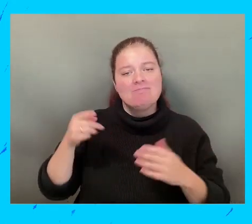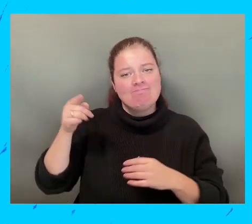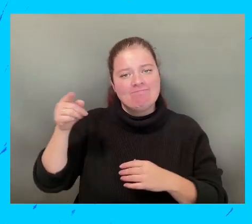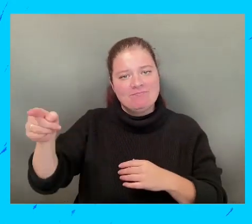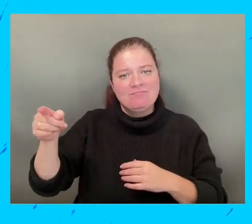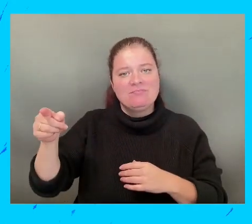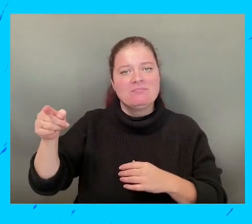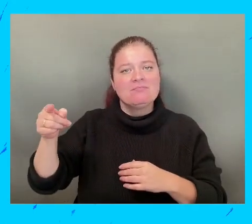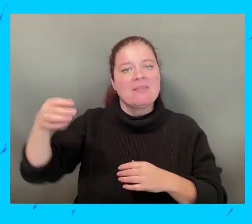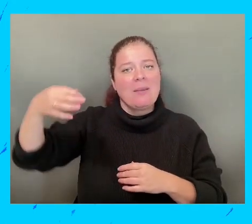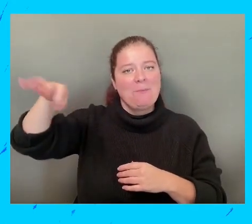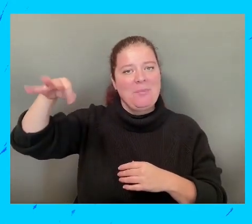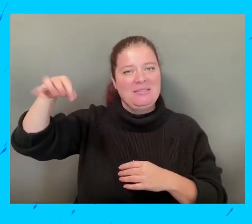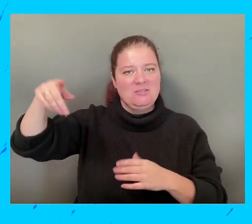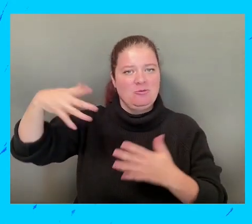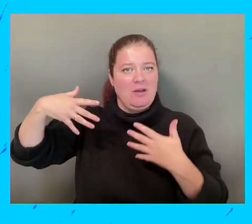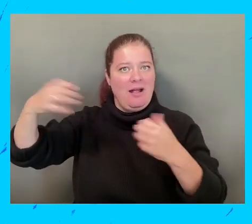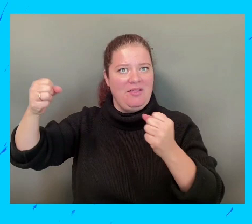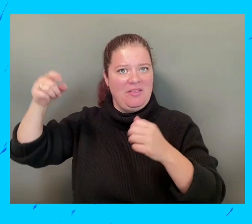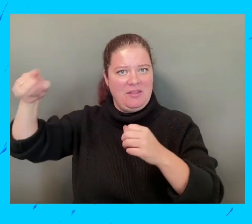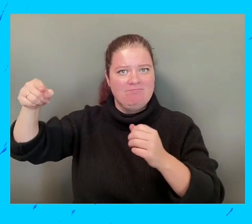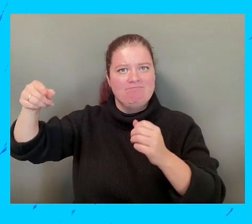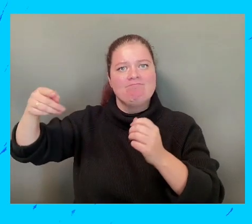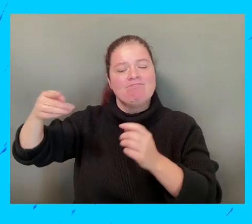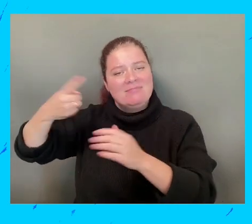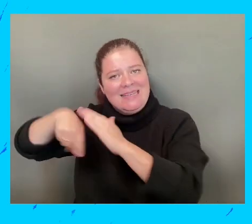honor de presentar el